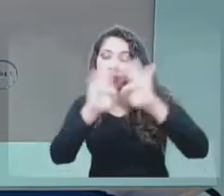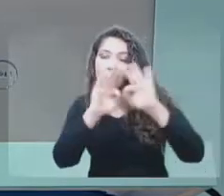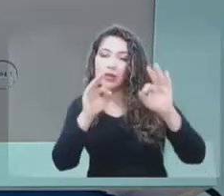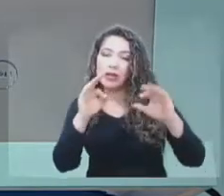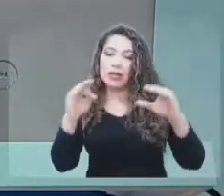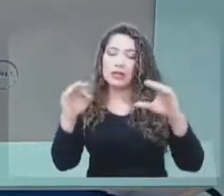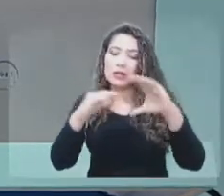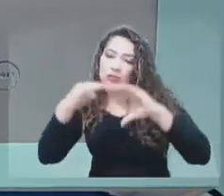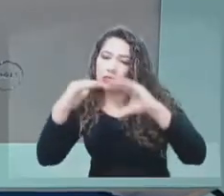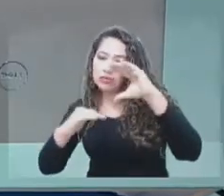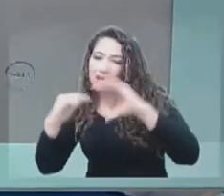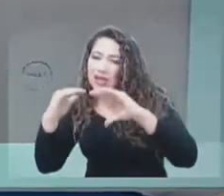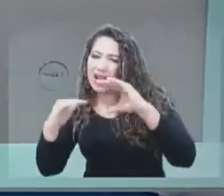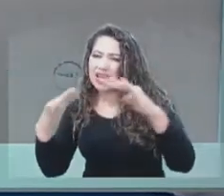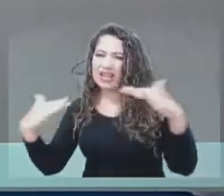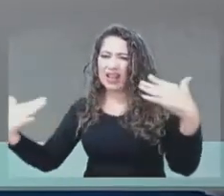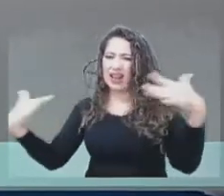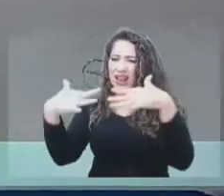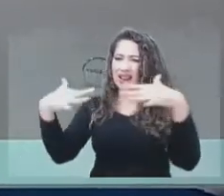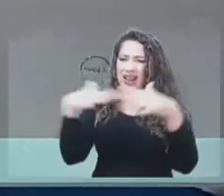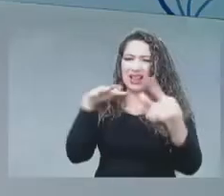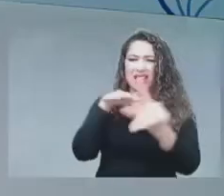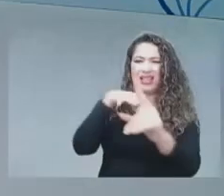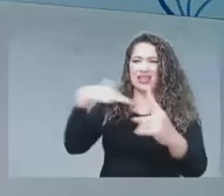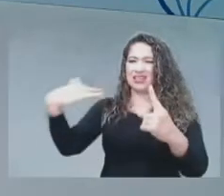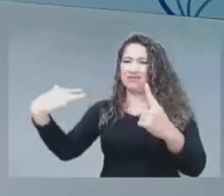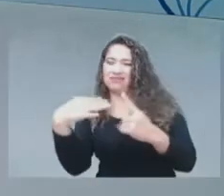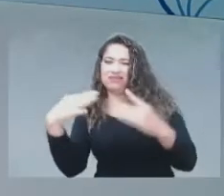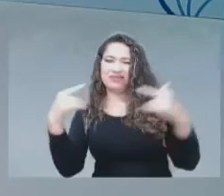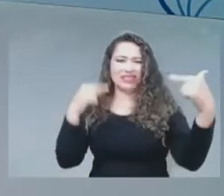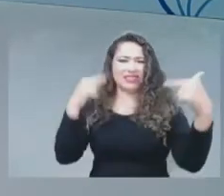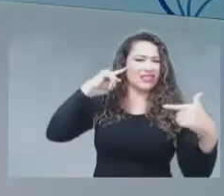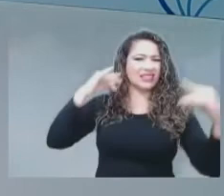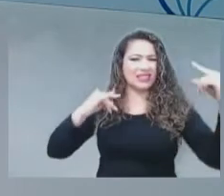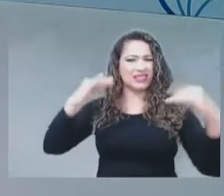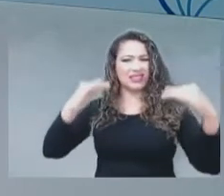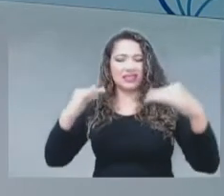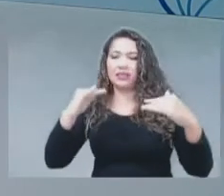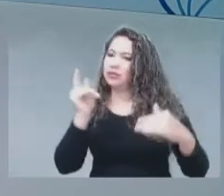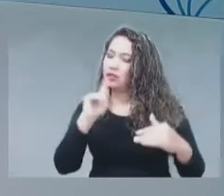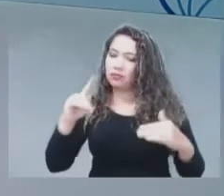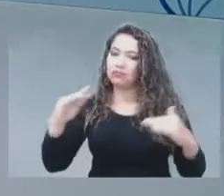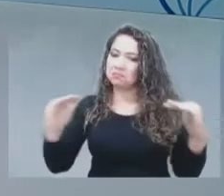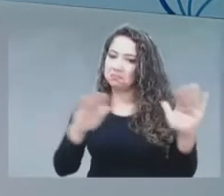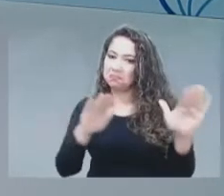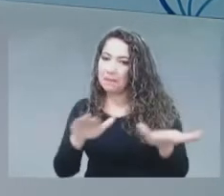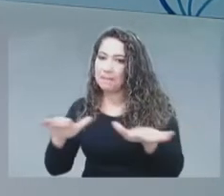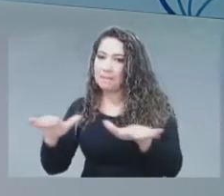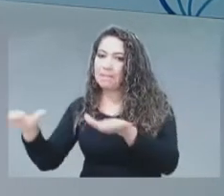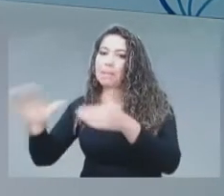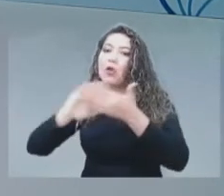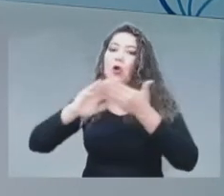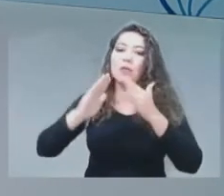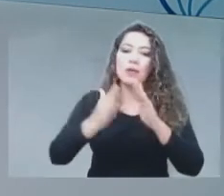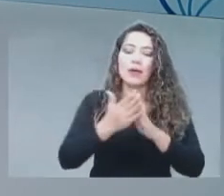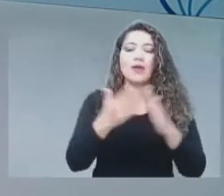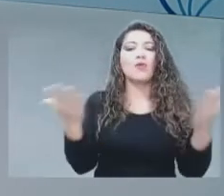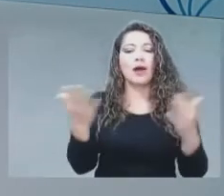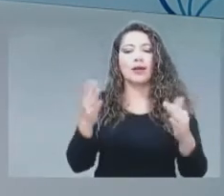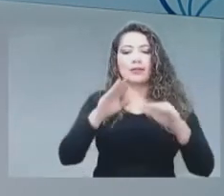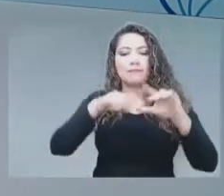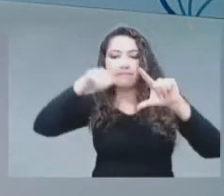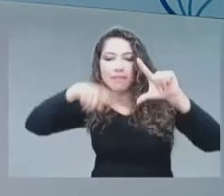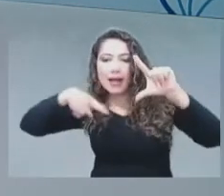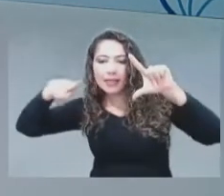de servicios. Es así como nosotros adelantamos esos estudios de convivencia en las bandas de 600 MHz, que hoy en día son